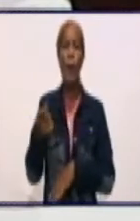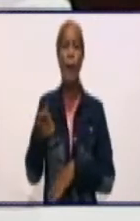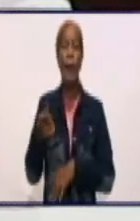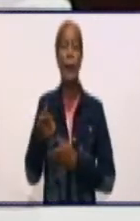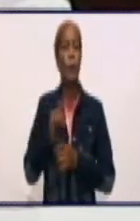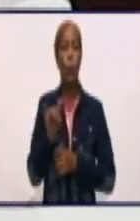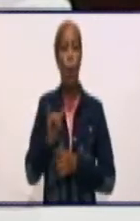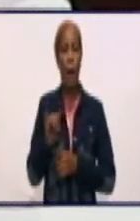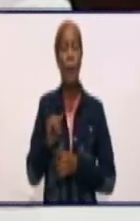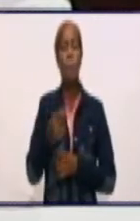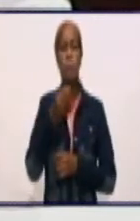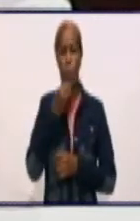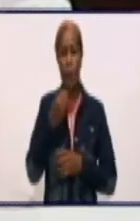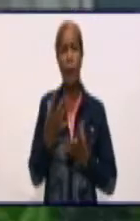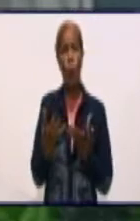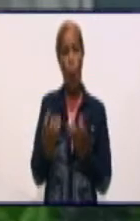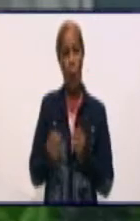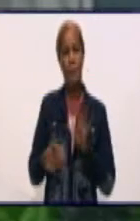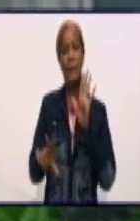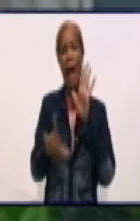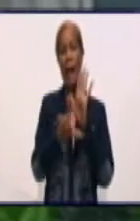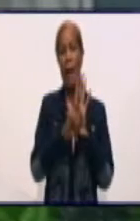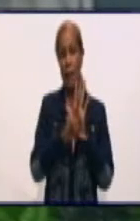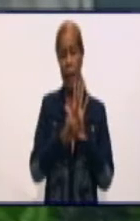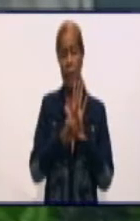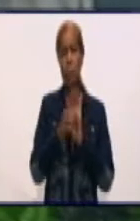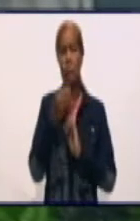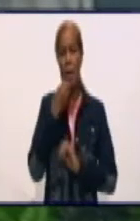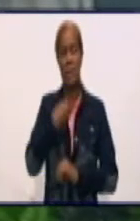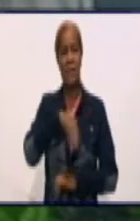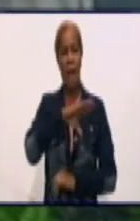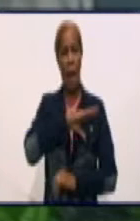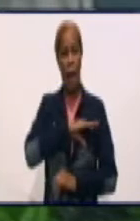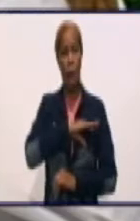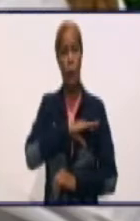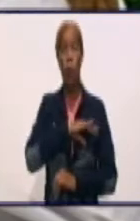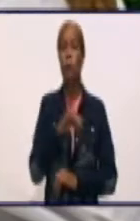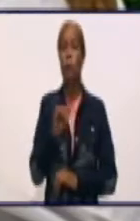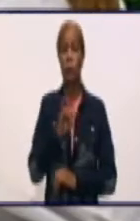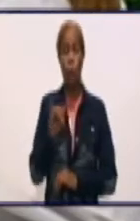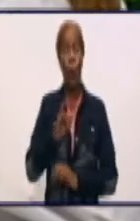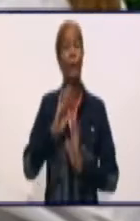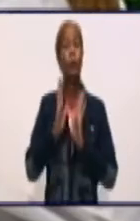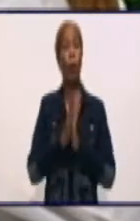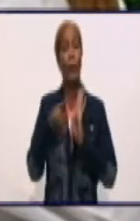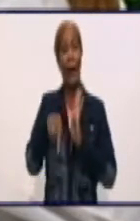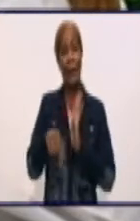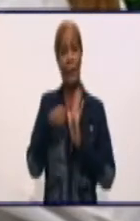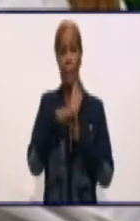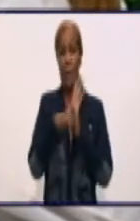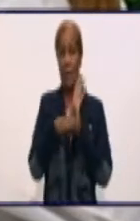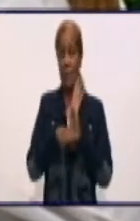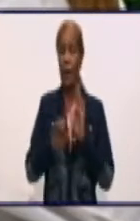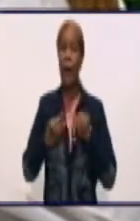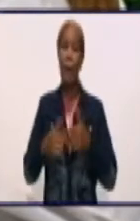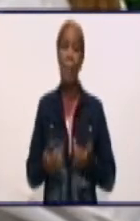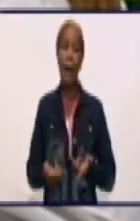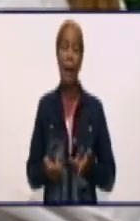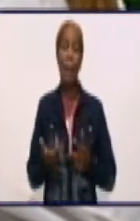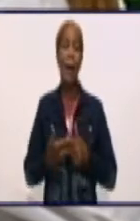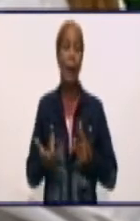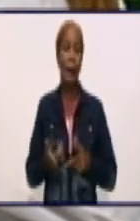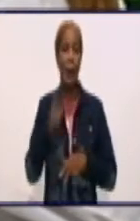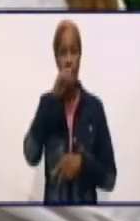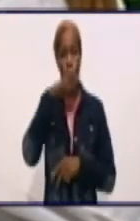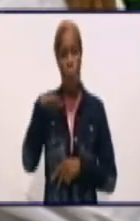acogerse a la garantía salarial. Y todas estas medidas que está tomando el país es para que nuestros niños estén en sus casas y